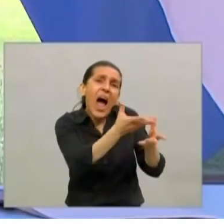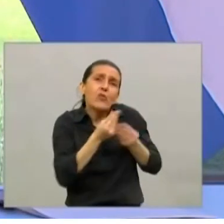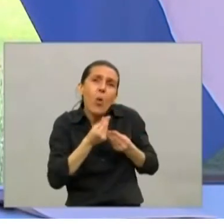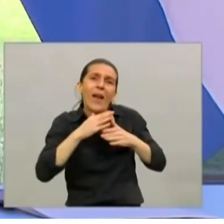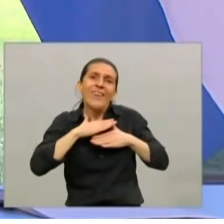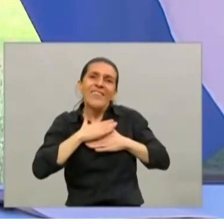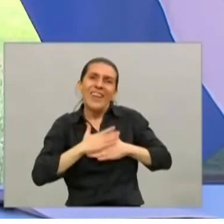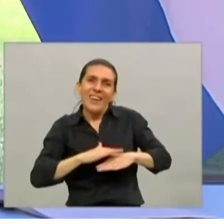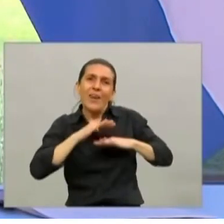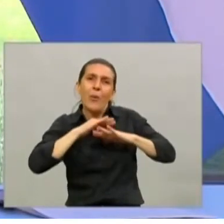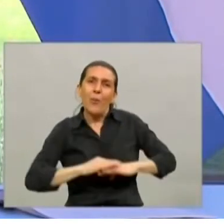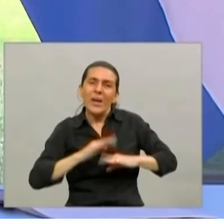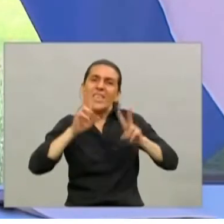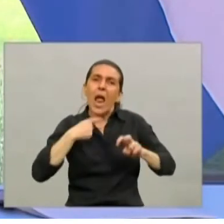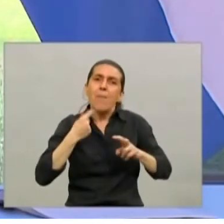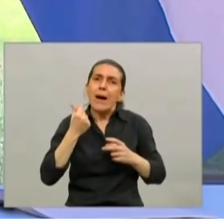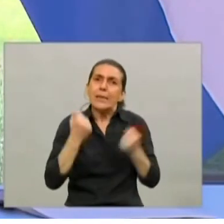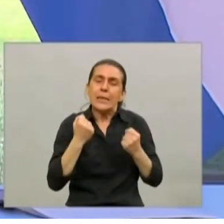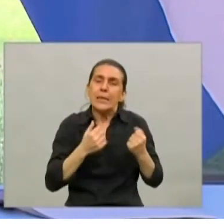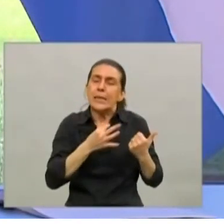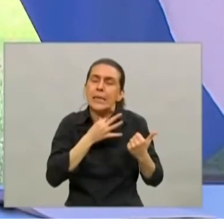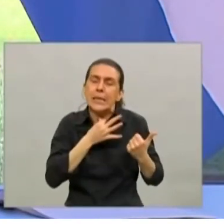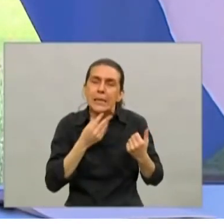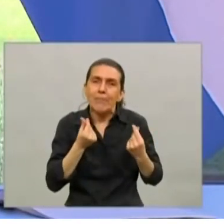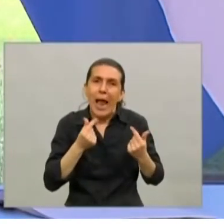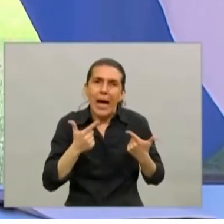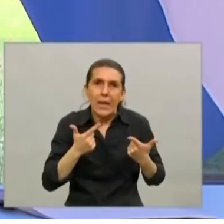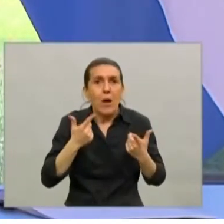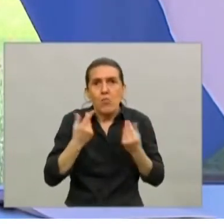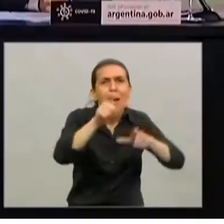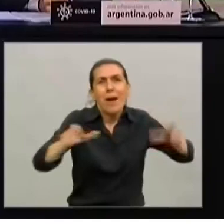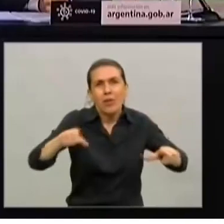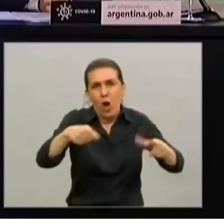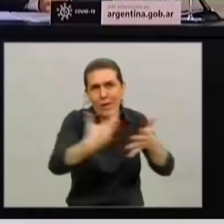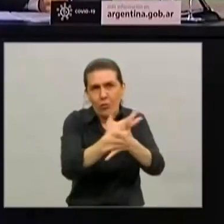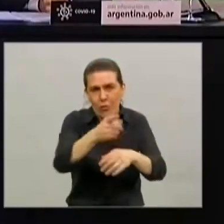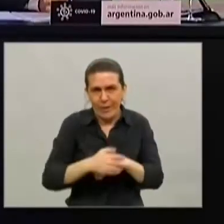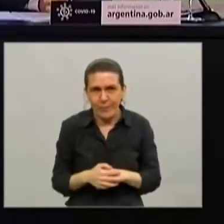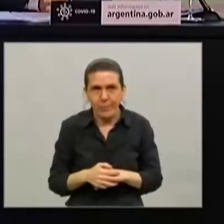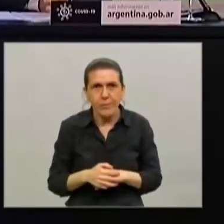el momento económico difícil que muchos de estos sectores están pasando. ver el video.